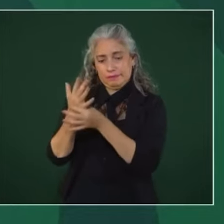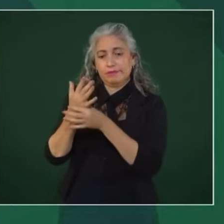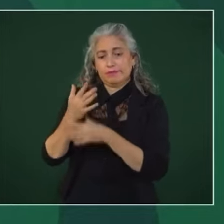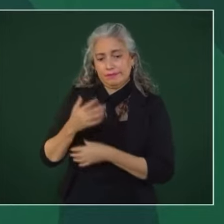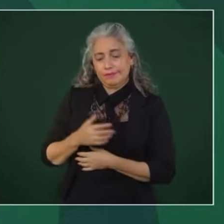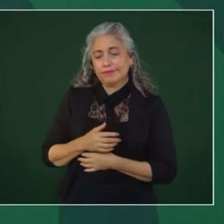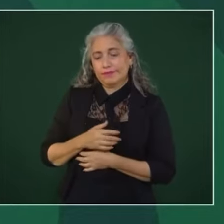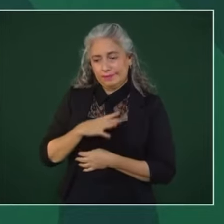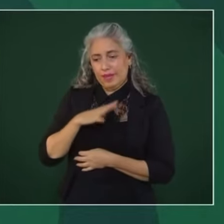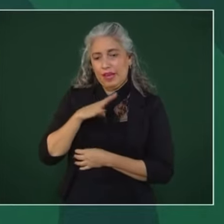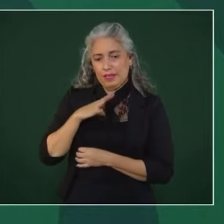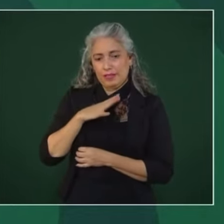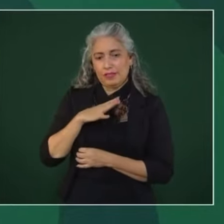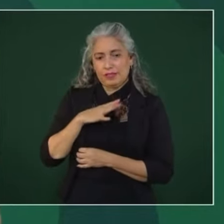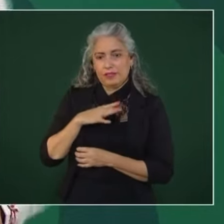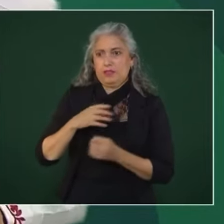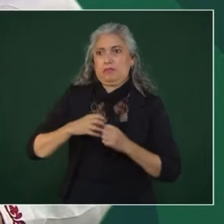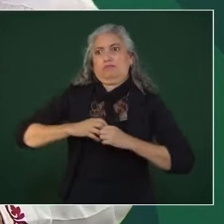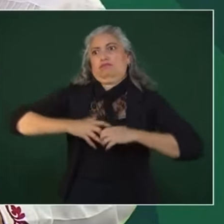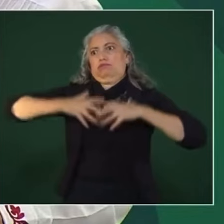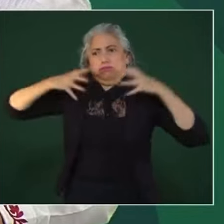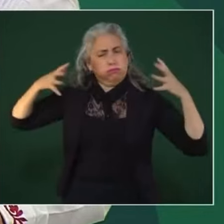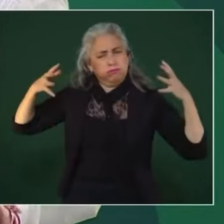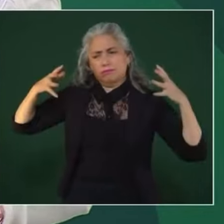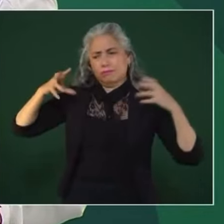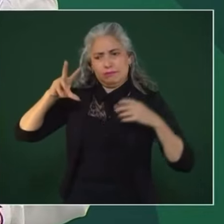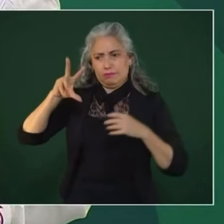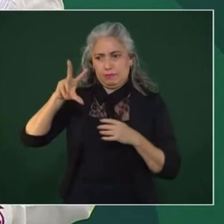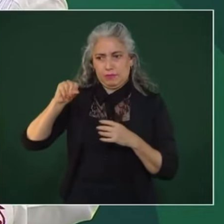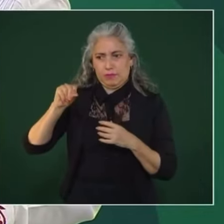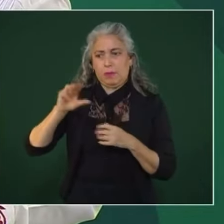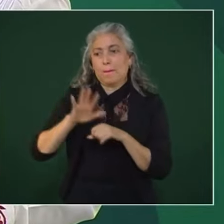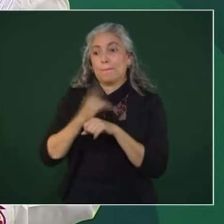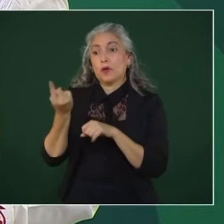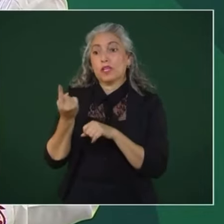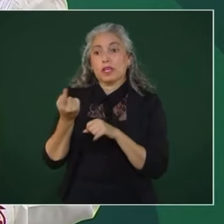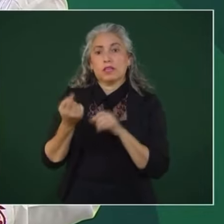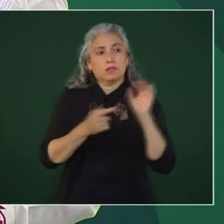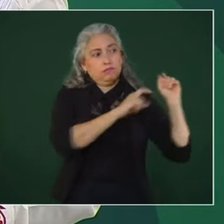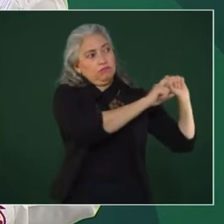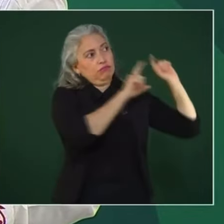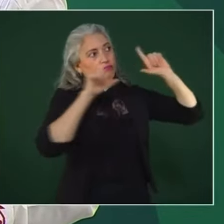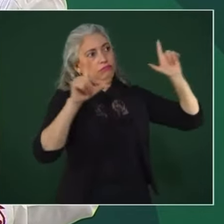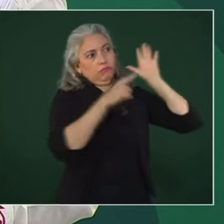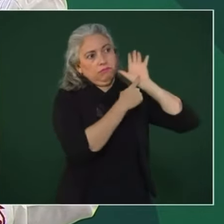magnitud, porque si no, nuestros datos serían otros,